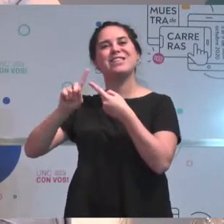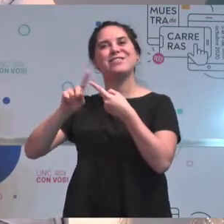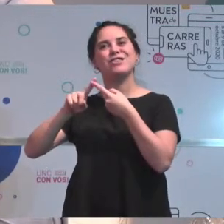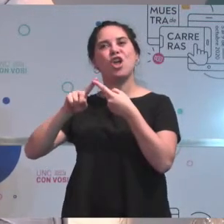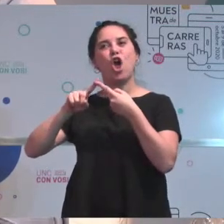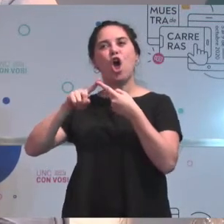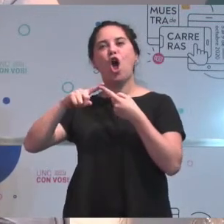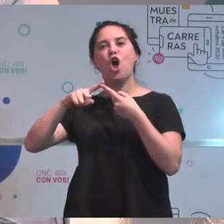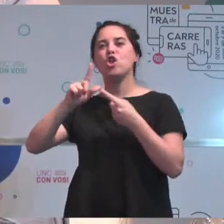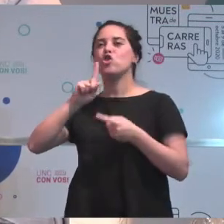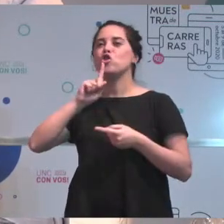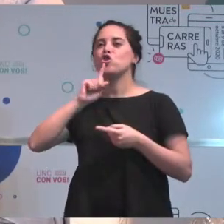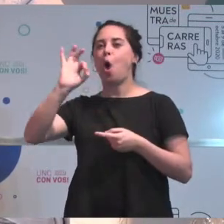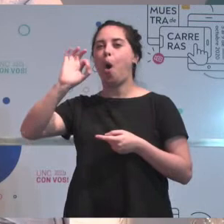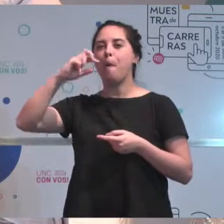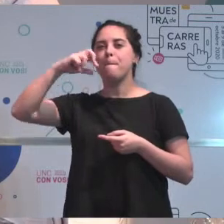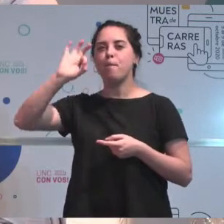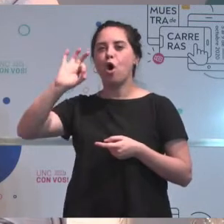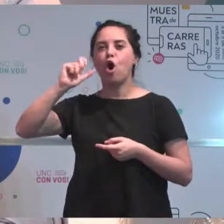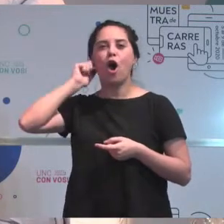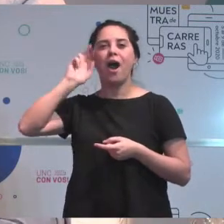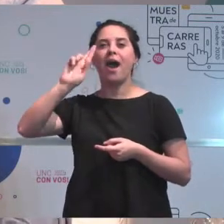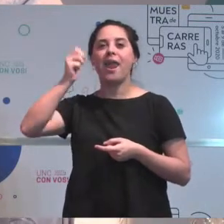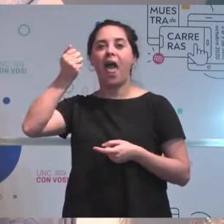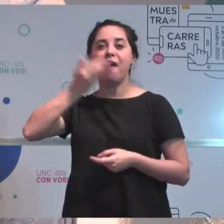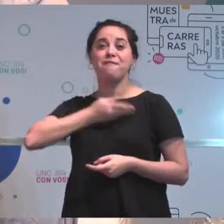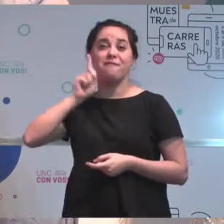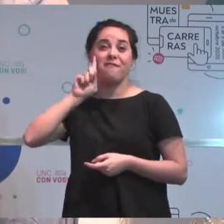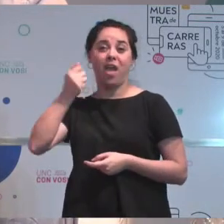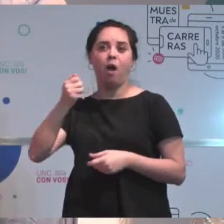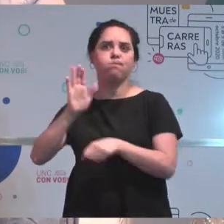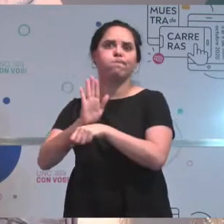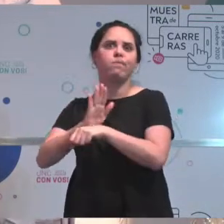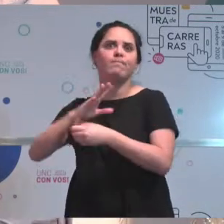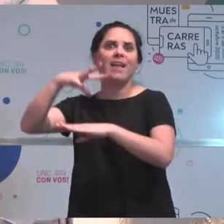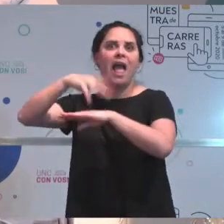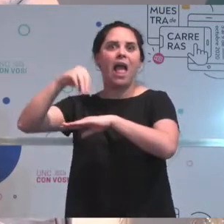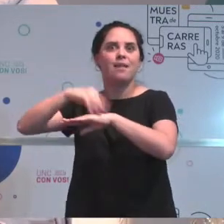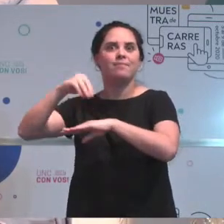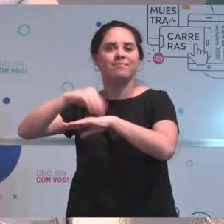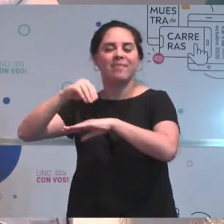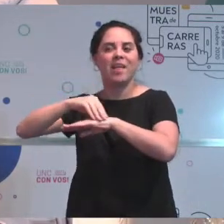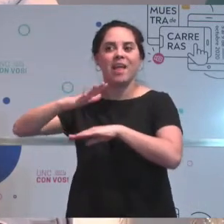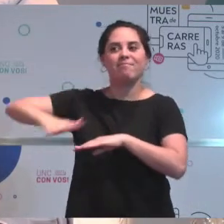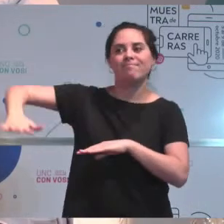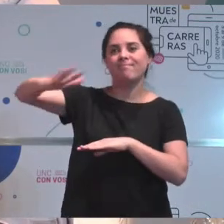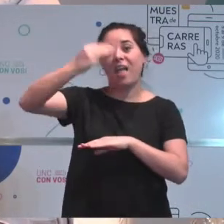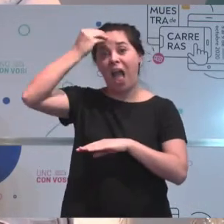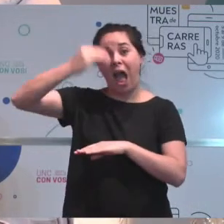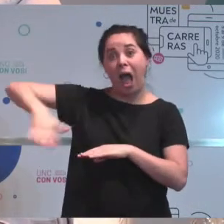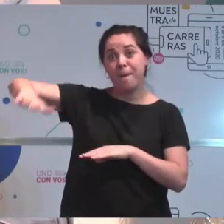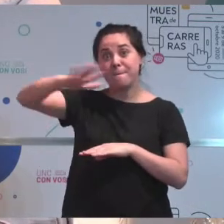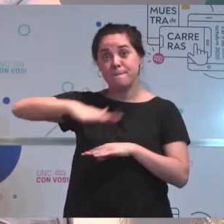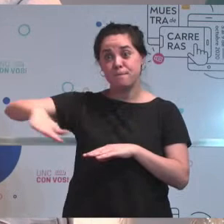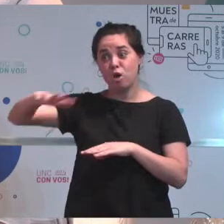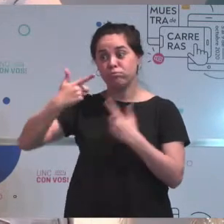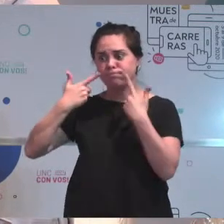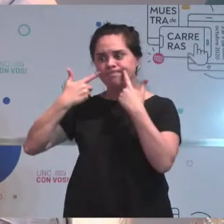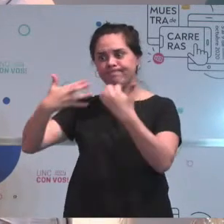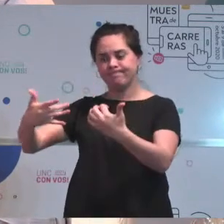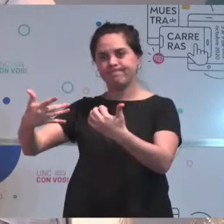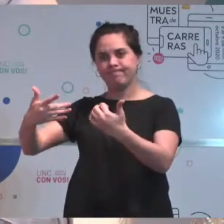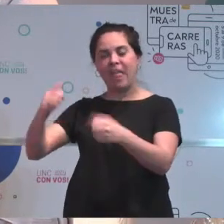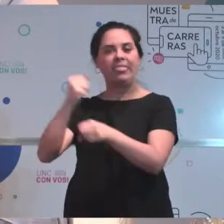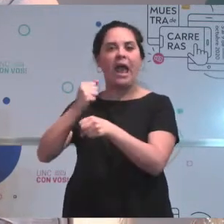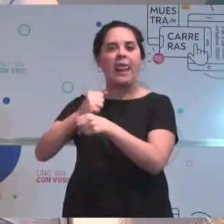topográfica, que son las mediciones en campo, relevamientos y tareas, digamos, al aire